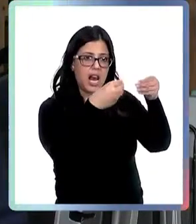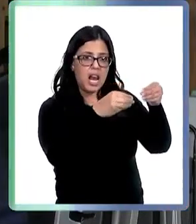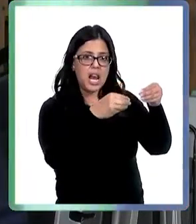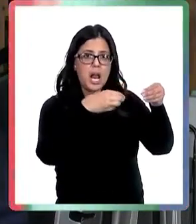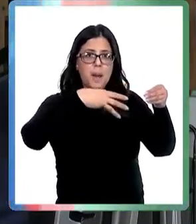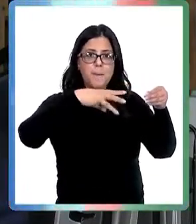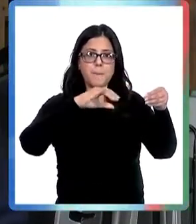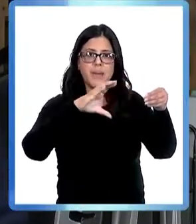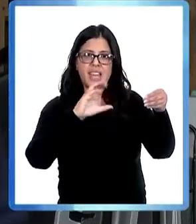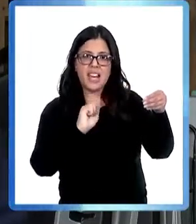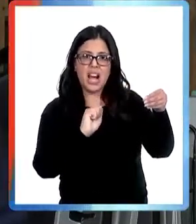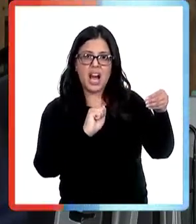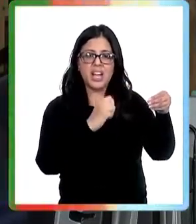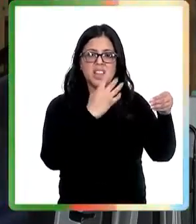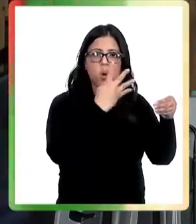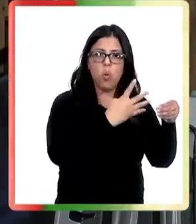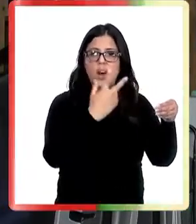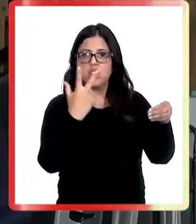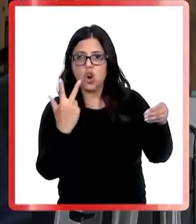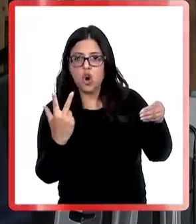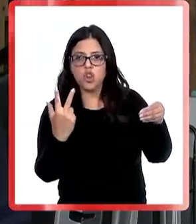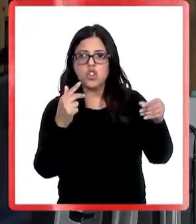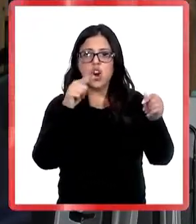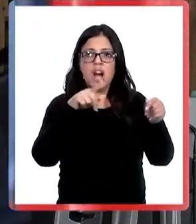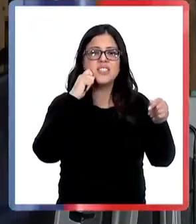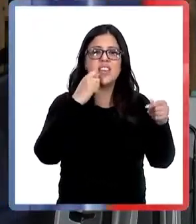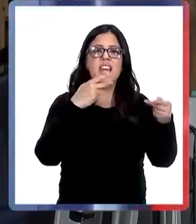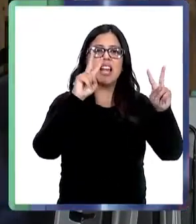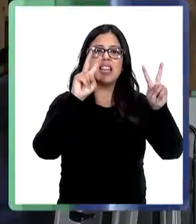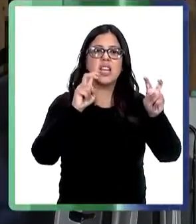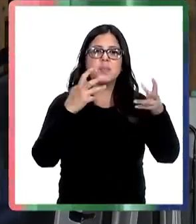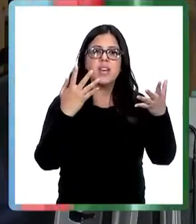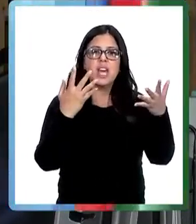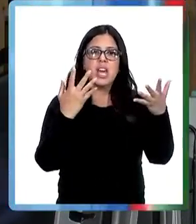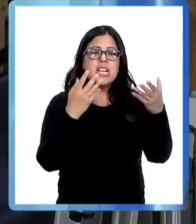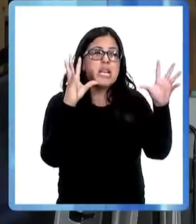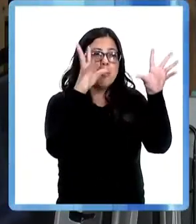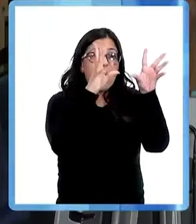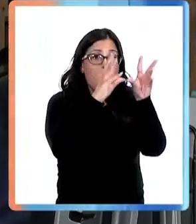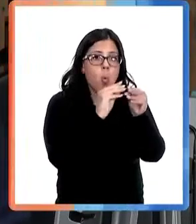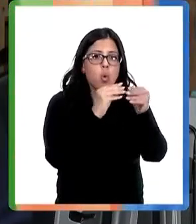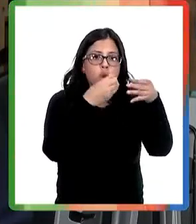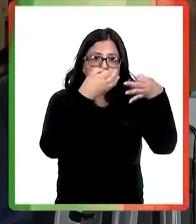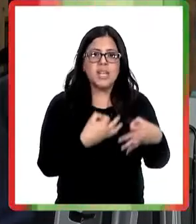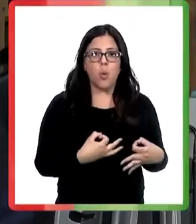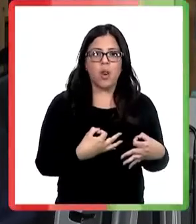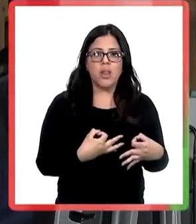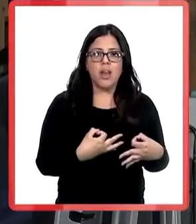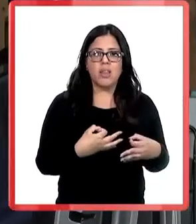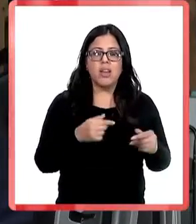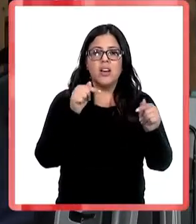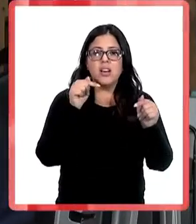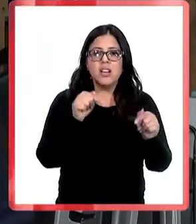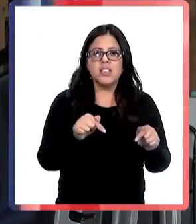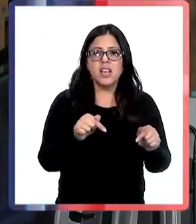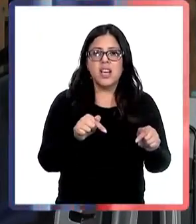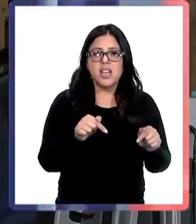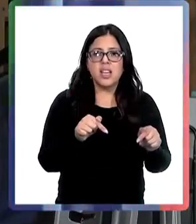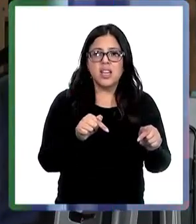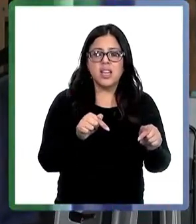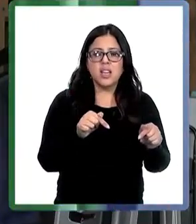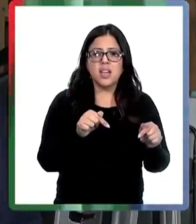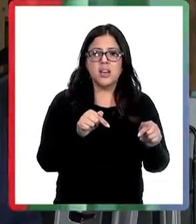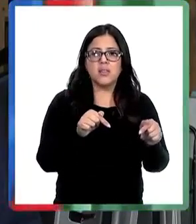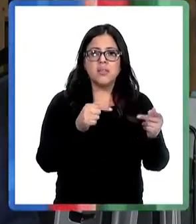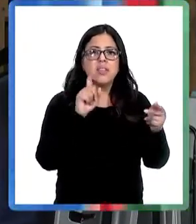Para nosotros una lámina de 4 de micras, aparte de retener fragmentos de esquila de vidrio, el nivel de seguridad es súper bajo. Nosotros aquí